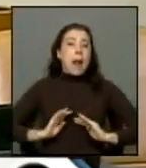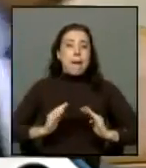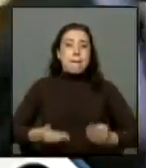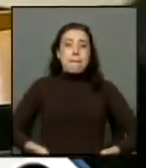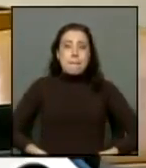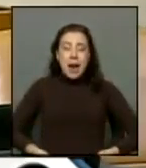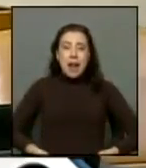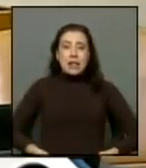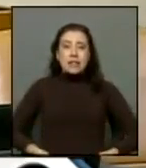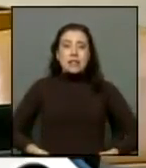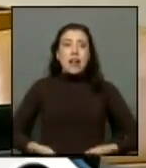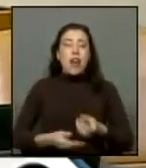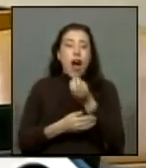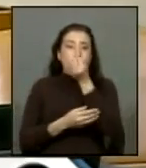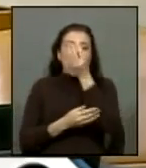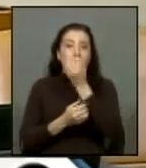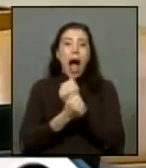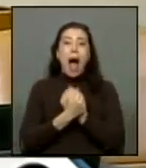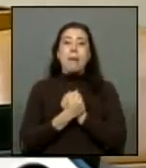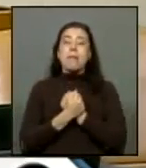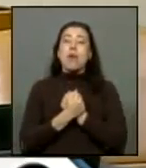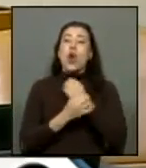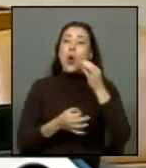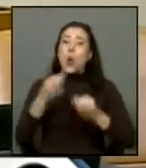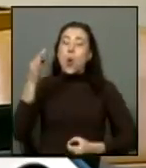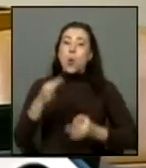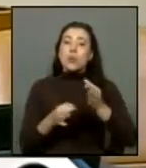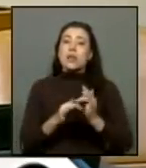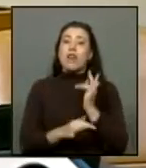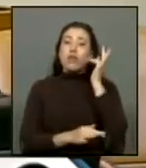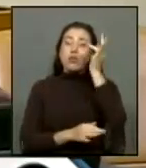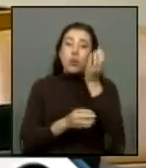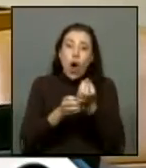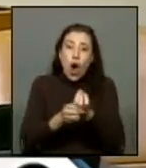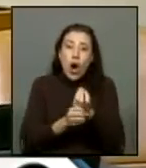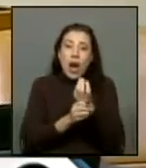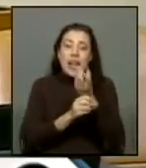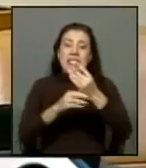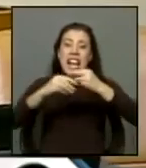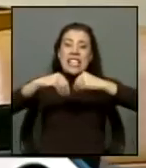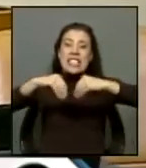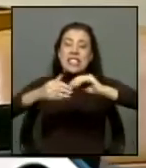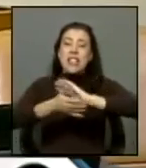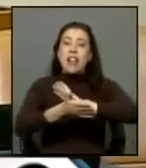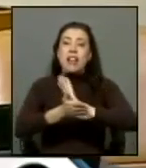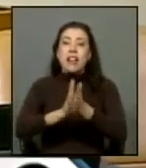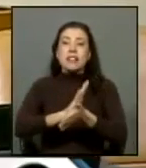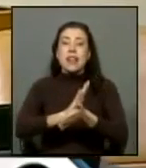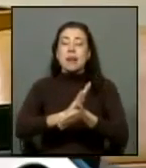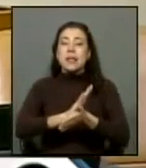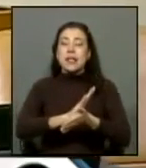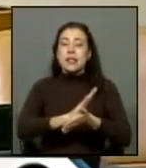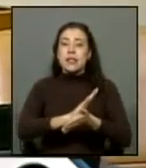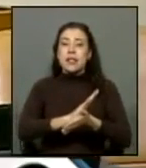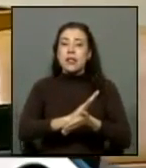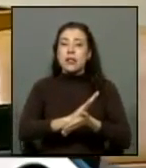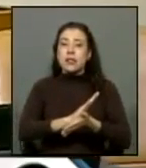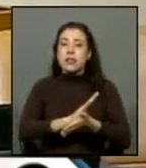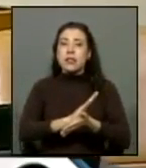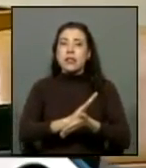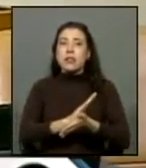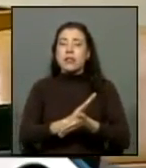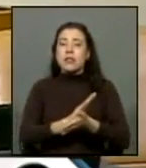las flores del amor y la justicia crecerán más adelante sobre las cenizas de todas las dictaduras de la tierra estos